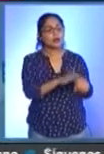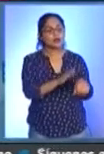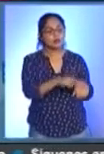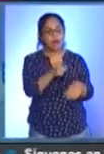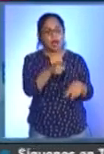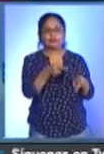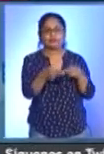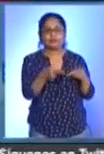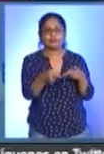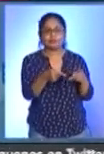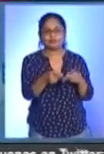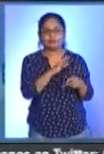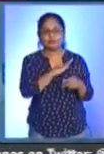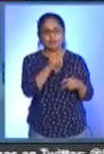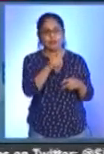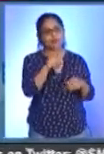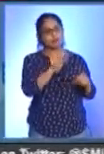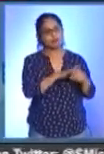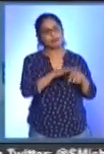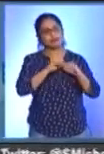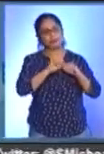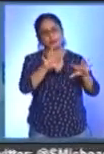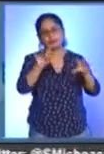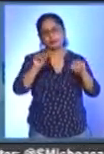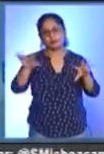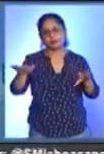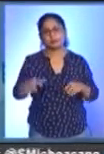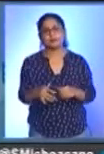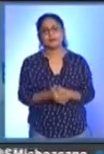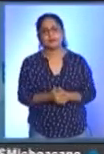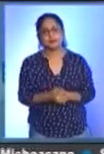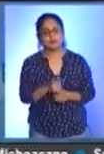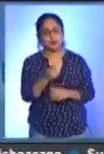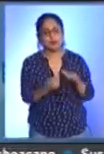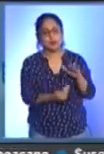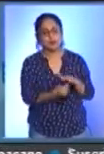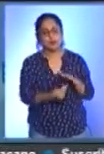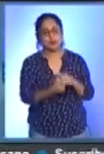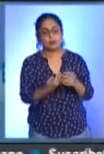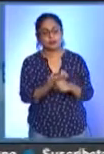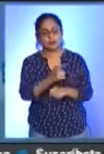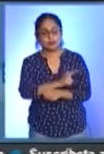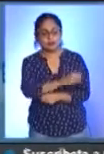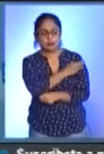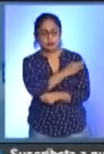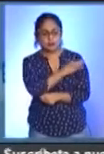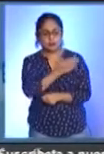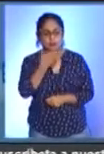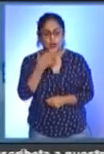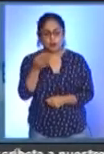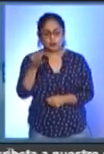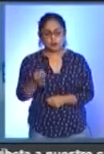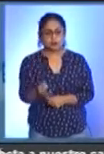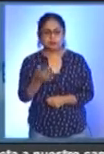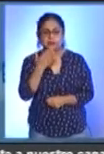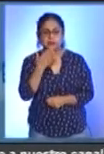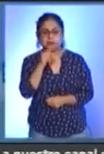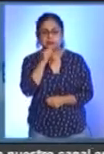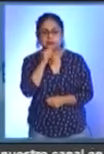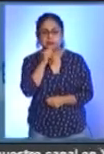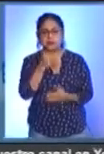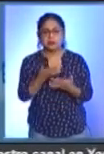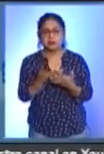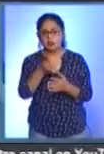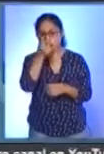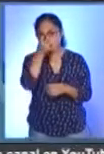convocar en las tenencias. El Comité Estatal de Vacunación no ha emitido postura oficial, pues a decir del director de Servicios de